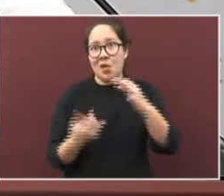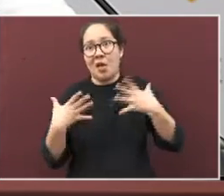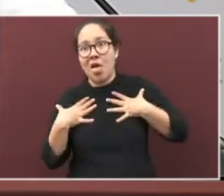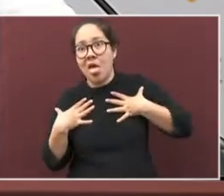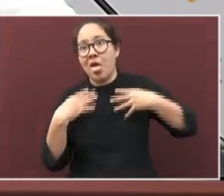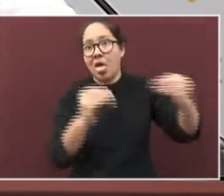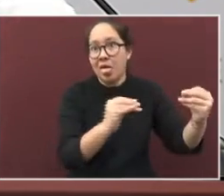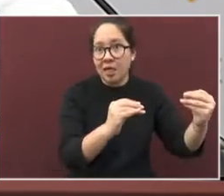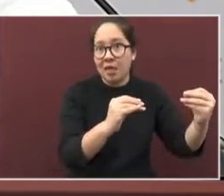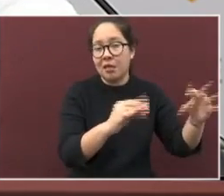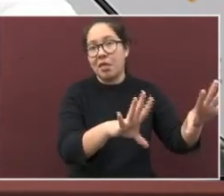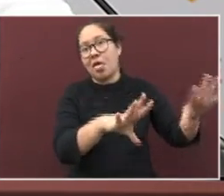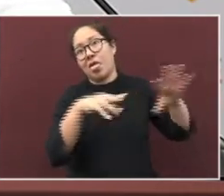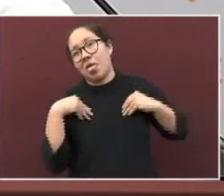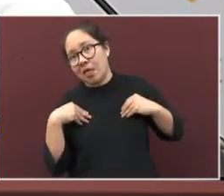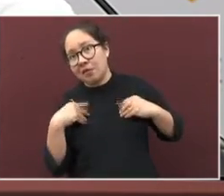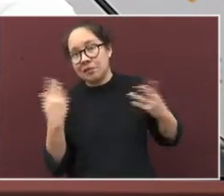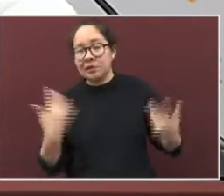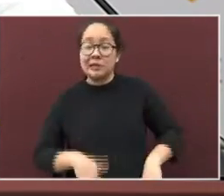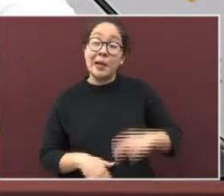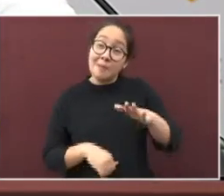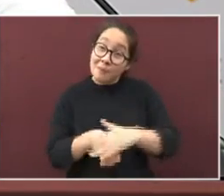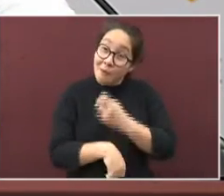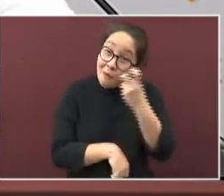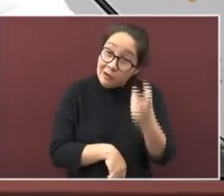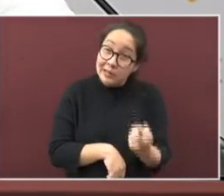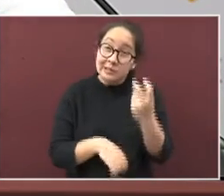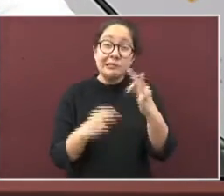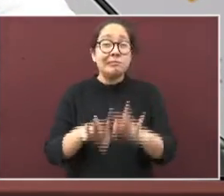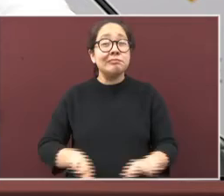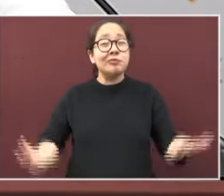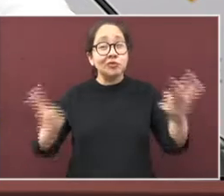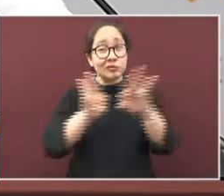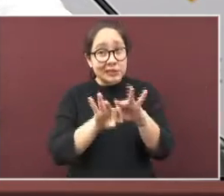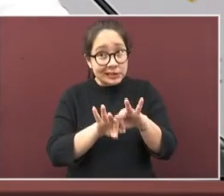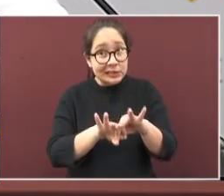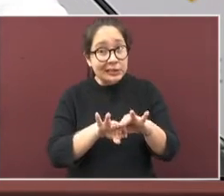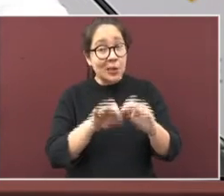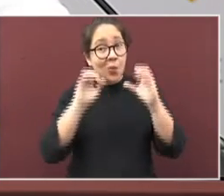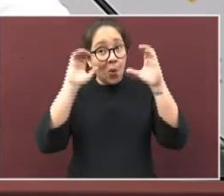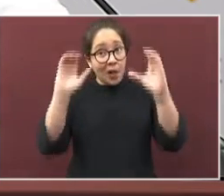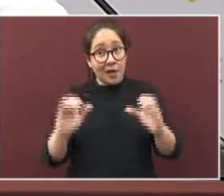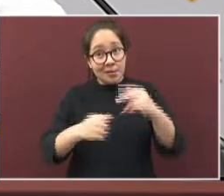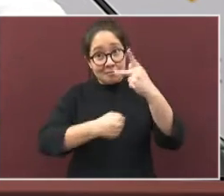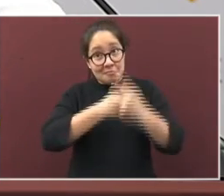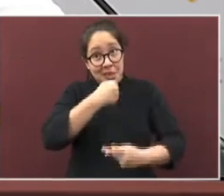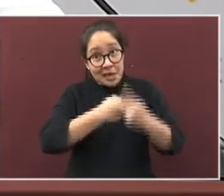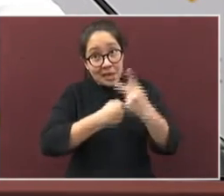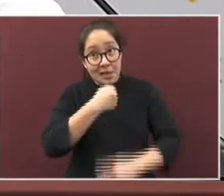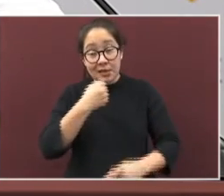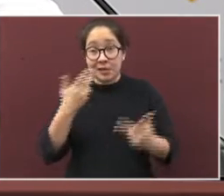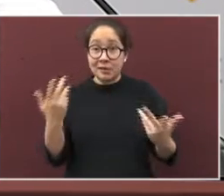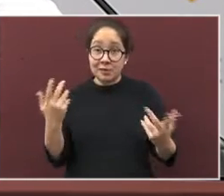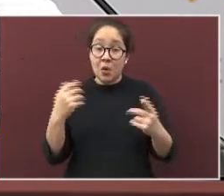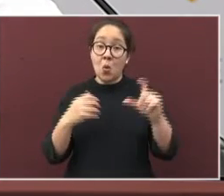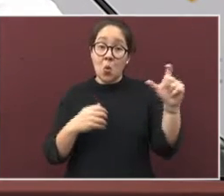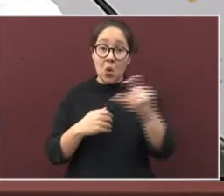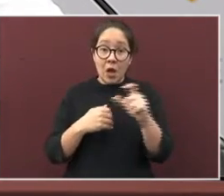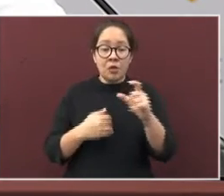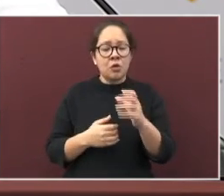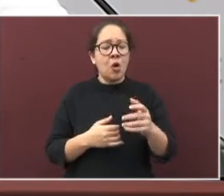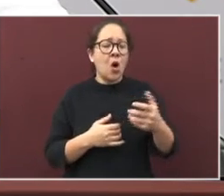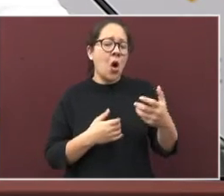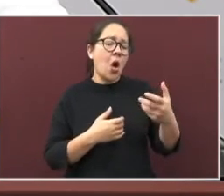precisamente, justamente uno de los principales factores de contagio, porque al ingerir sus